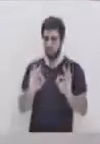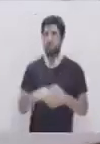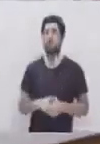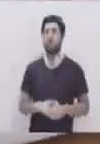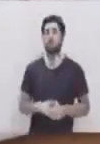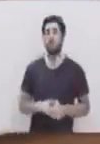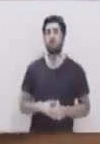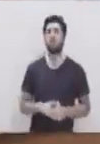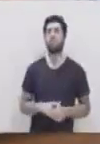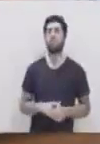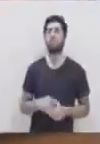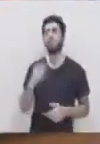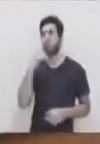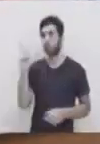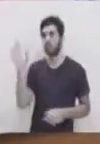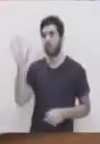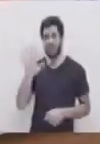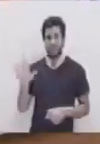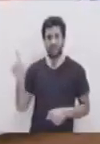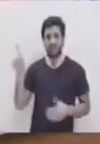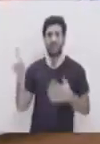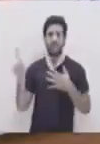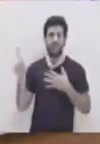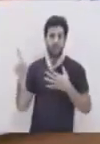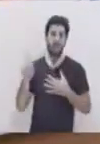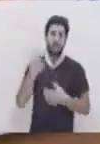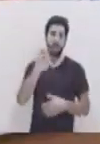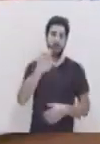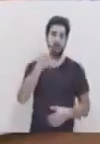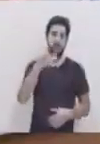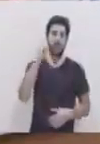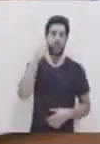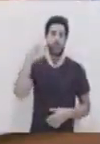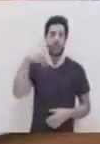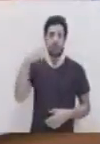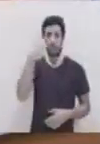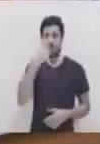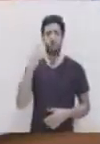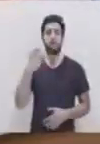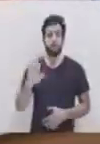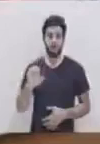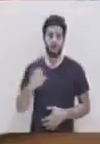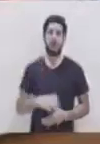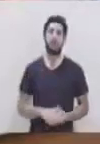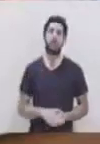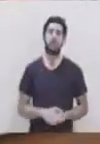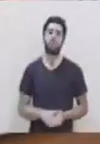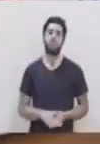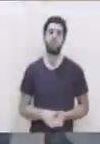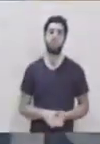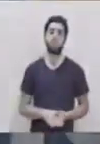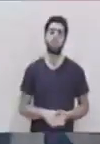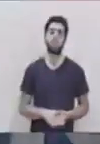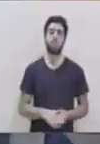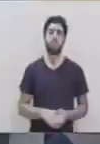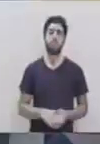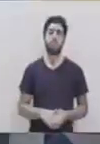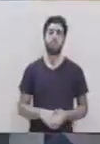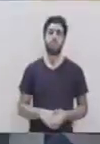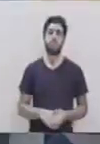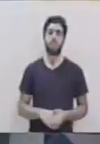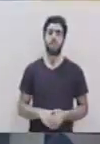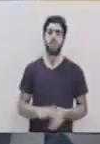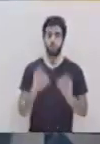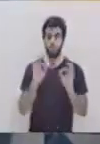Y esta es nuestra elipse. Tenemos el eje mayor y el eje menor. Y